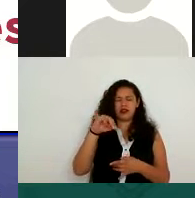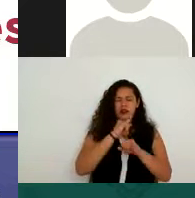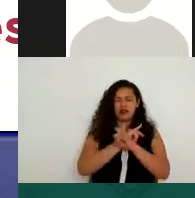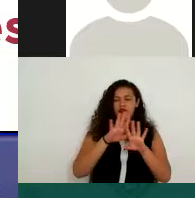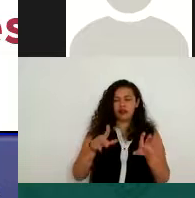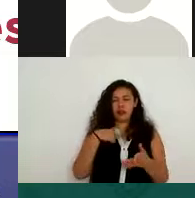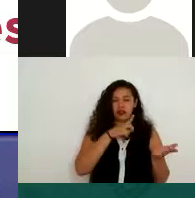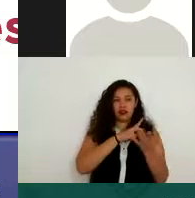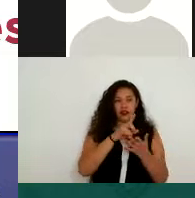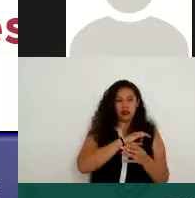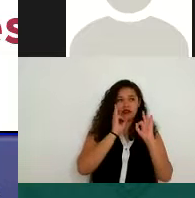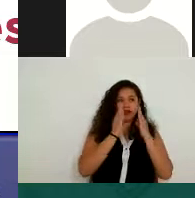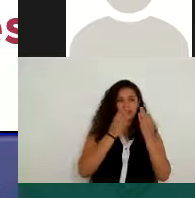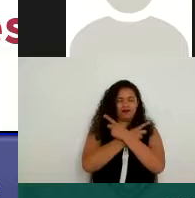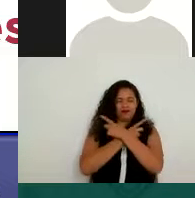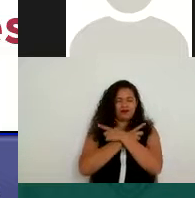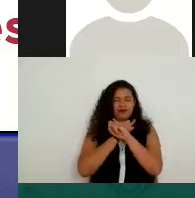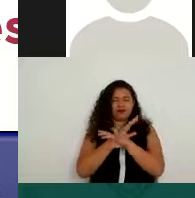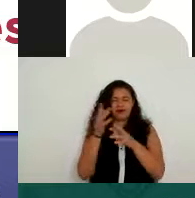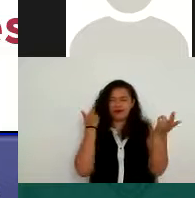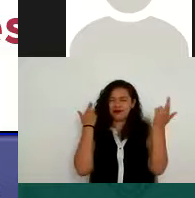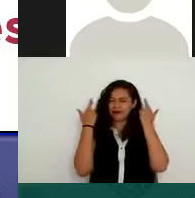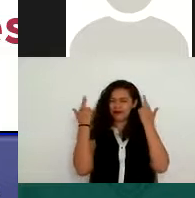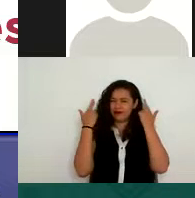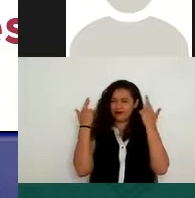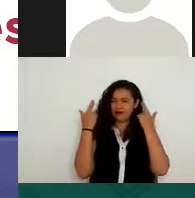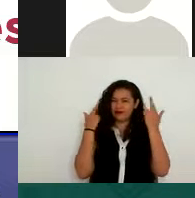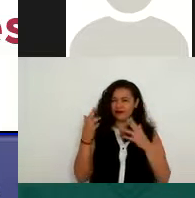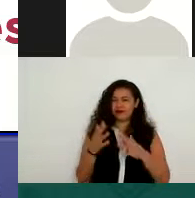a quién le puedo entregar mis datos personales.